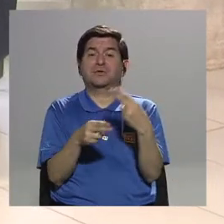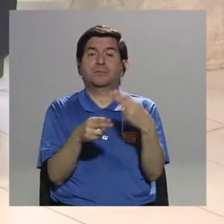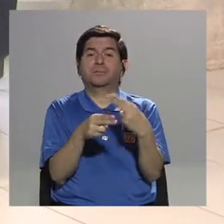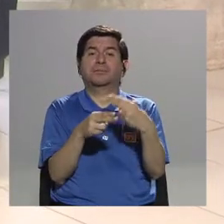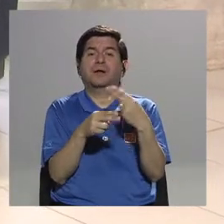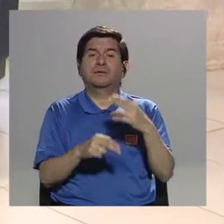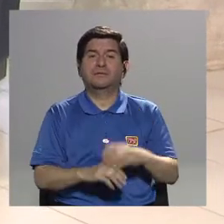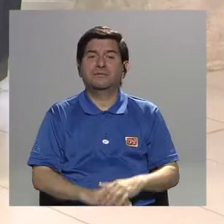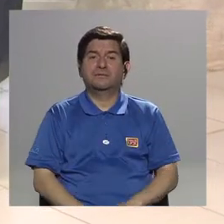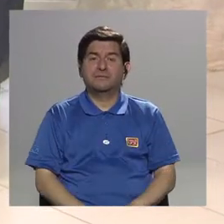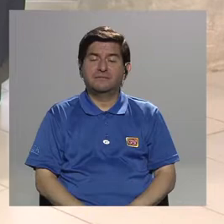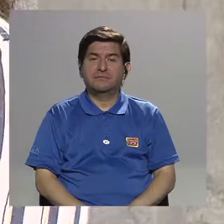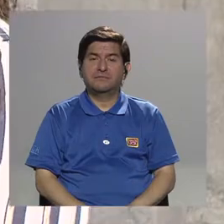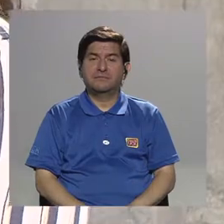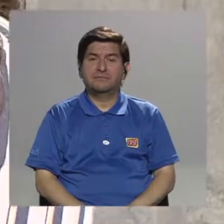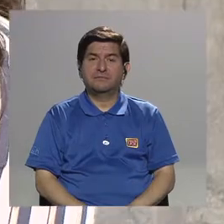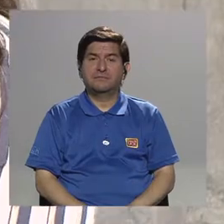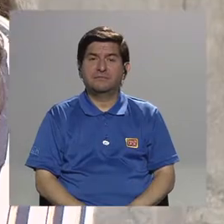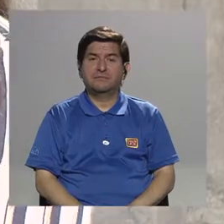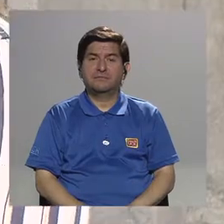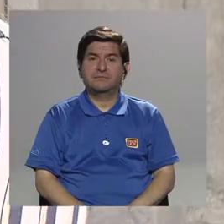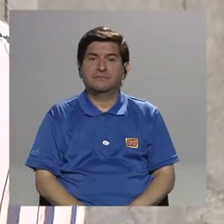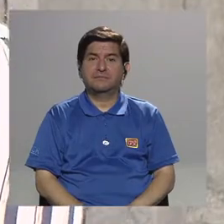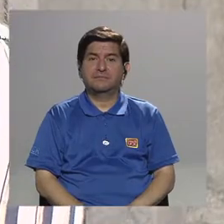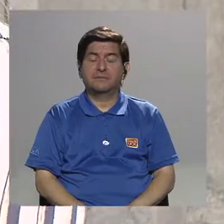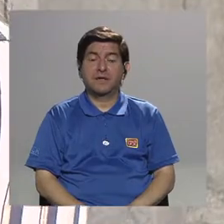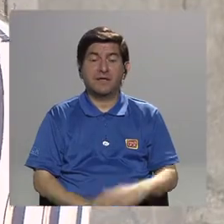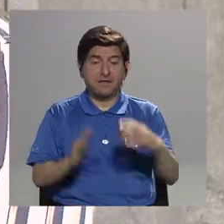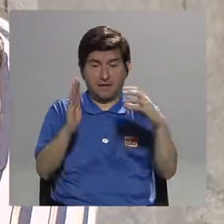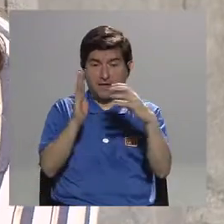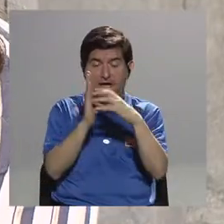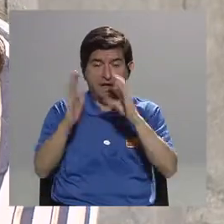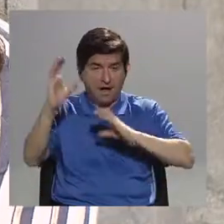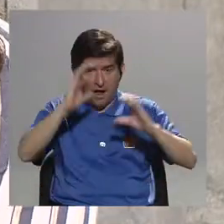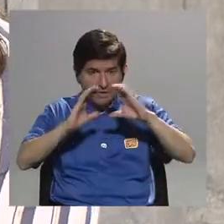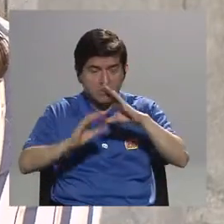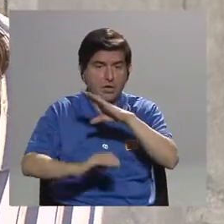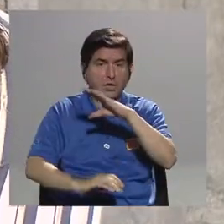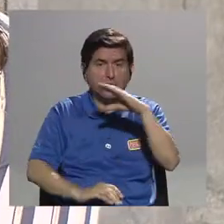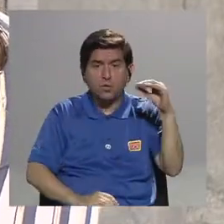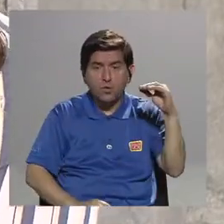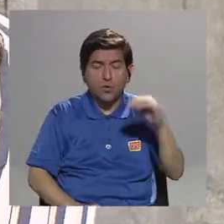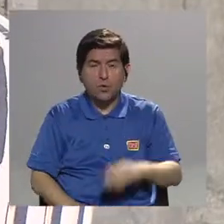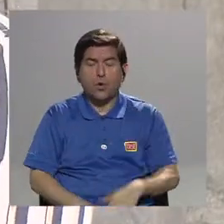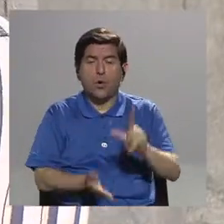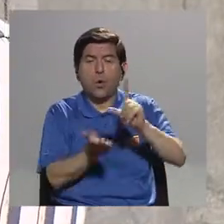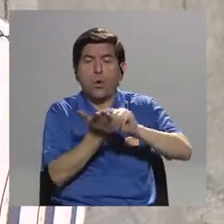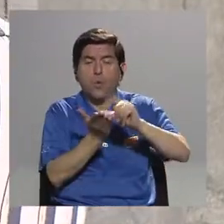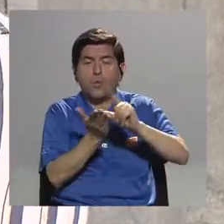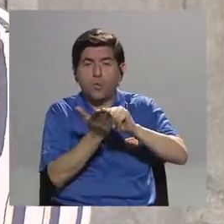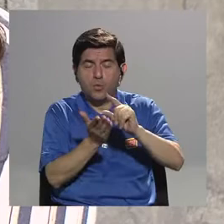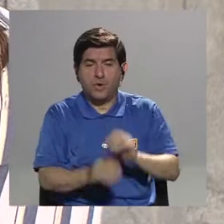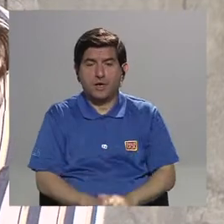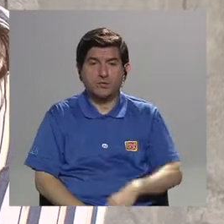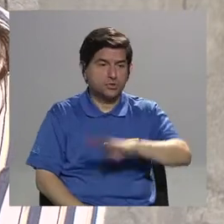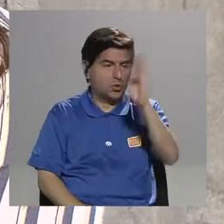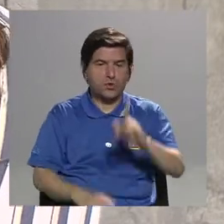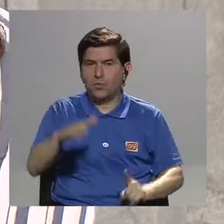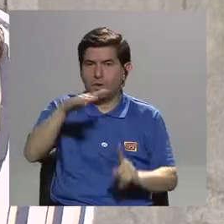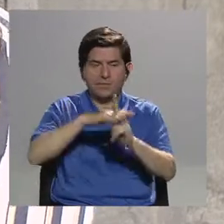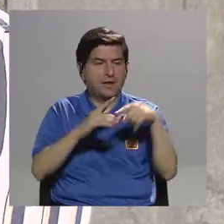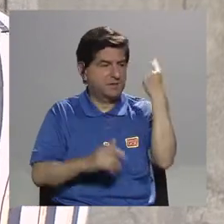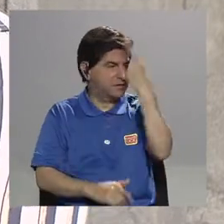en artículos científicos o en publicaciones que se hagan, nunca sale ni la cara ni